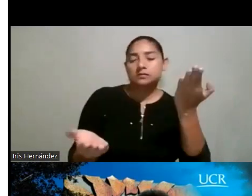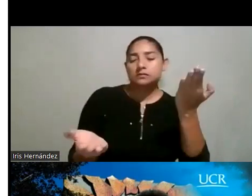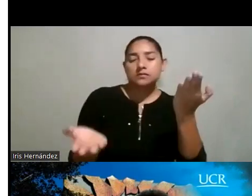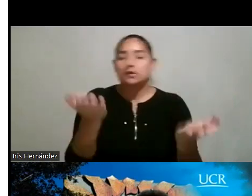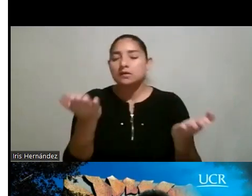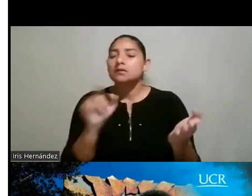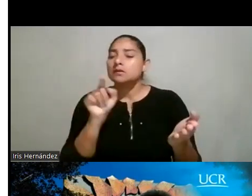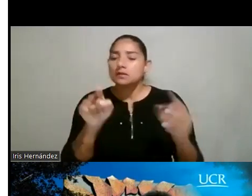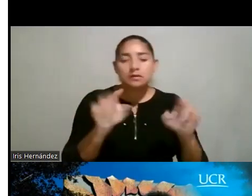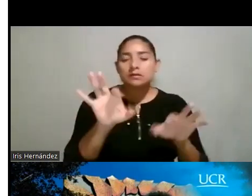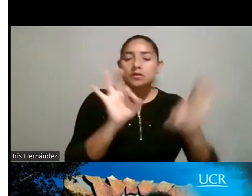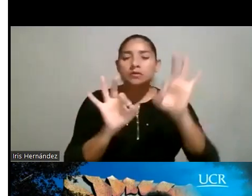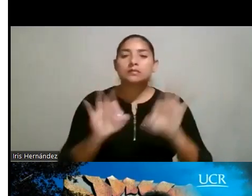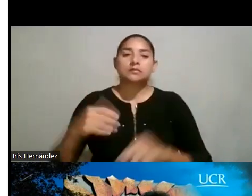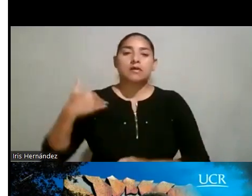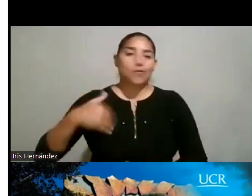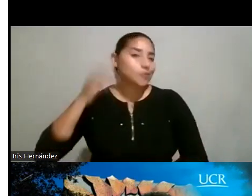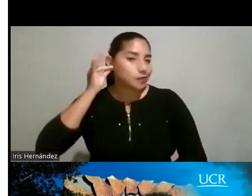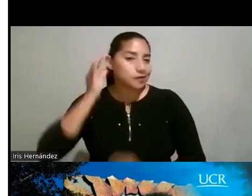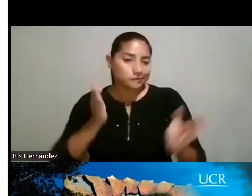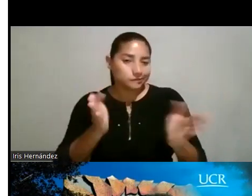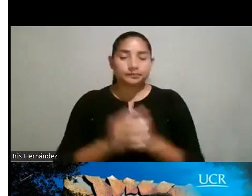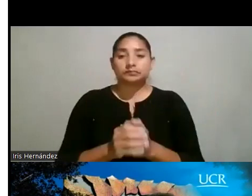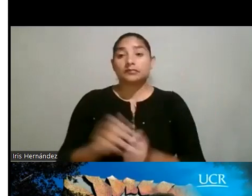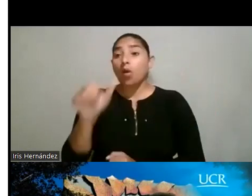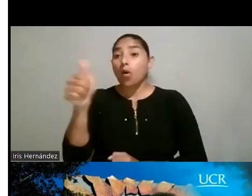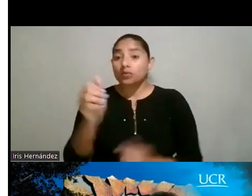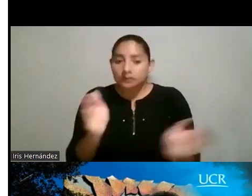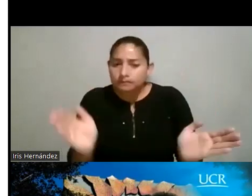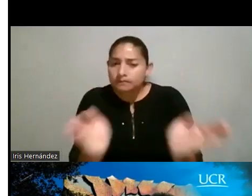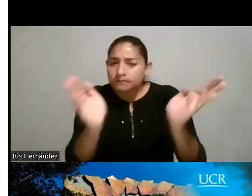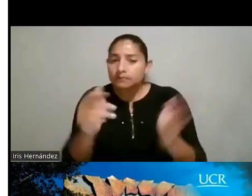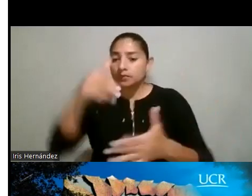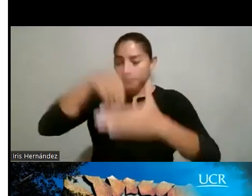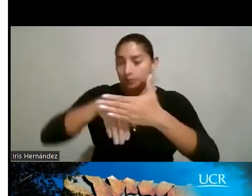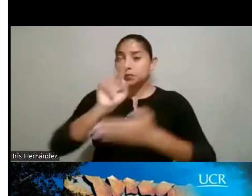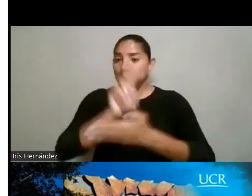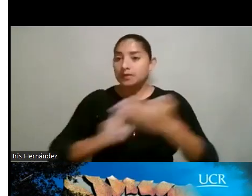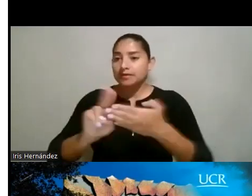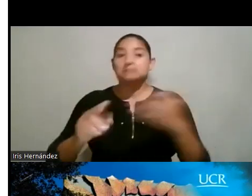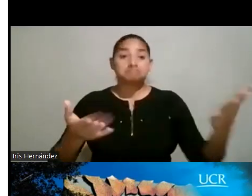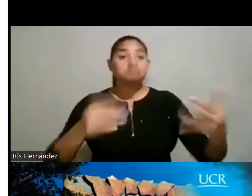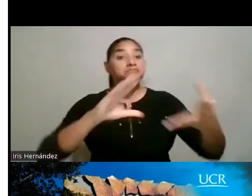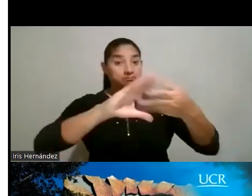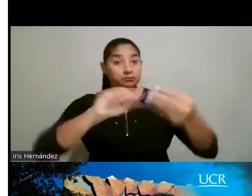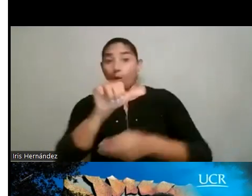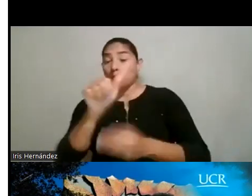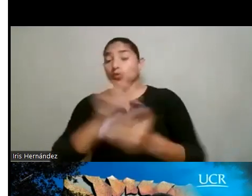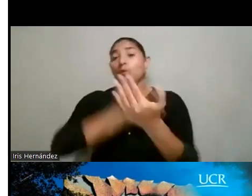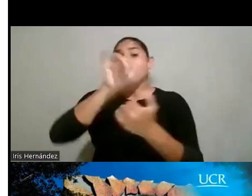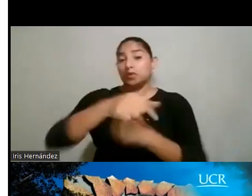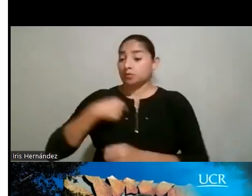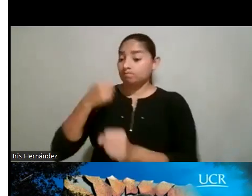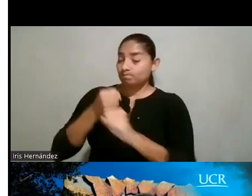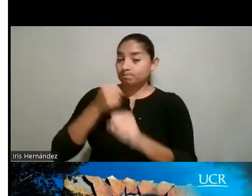encontrar en términos de género. Ha habido otras iniciativas también en la universidad, y aquí les voy a contar otro proyecto en el que estoy trabajando. Este